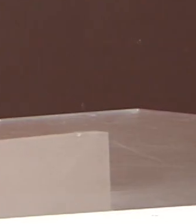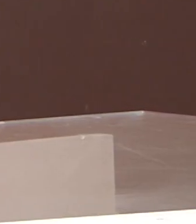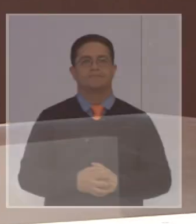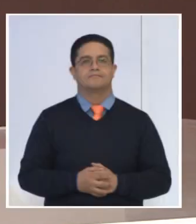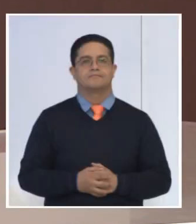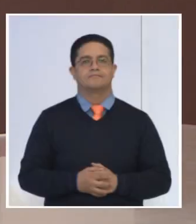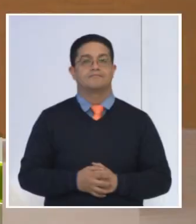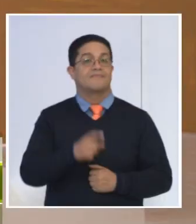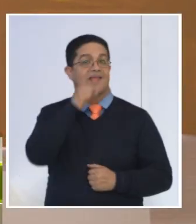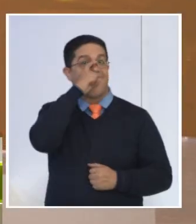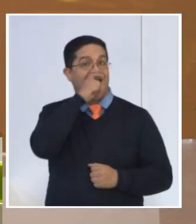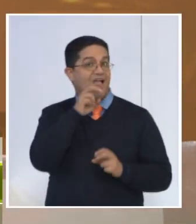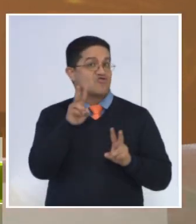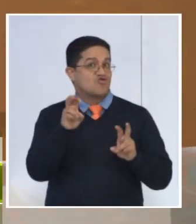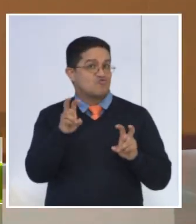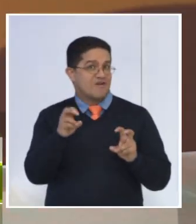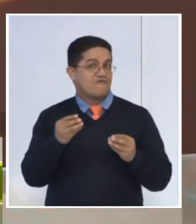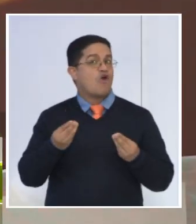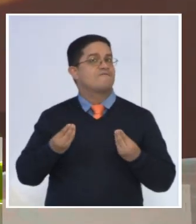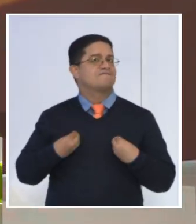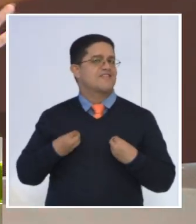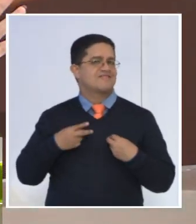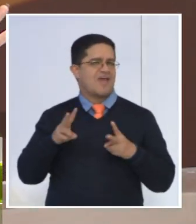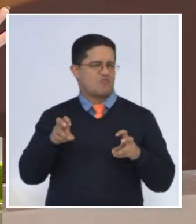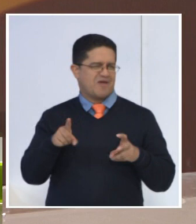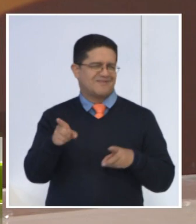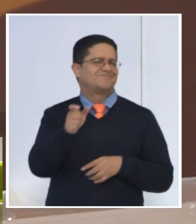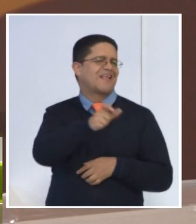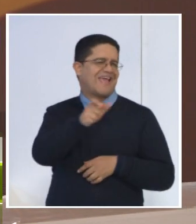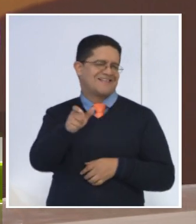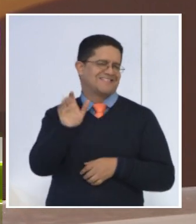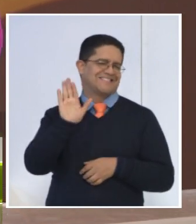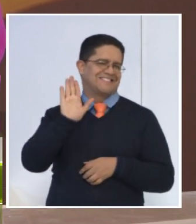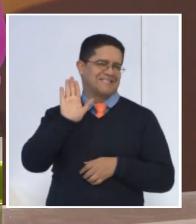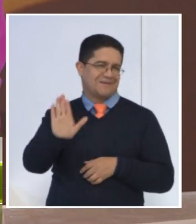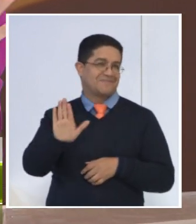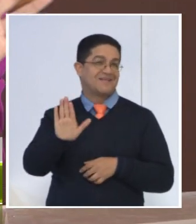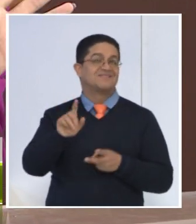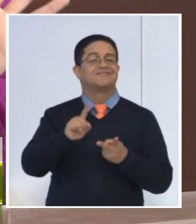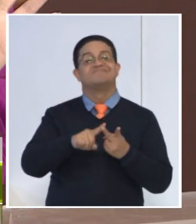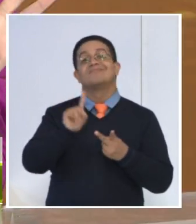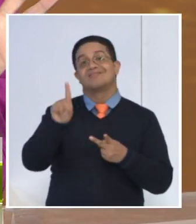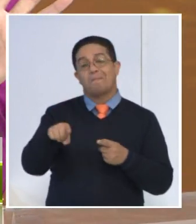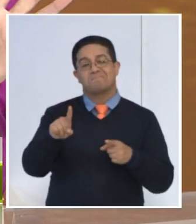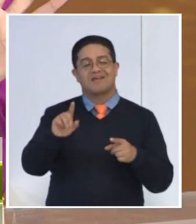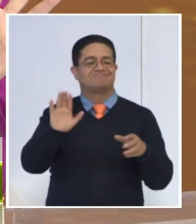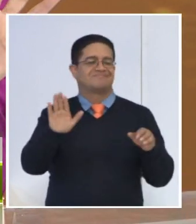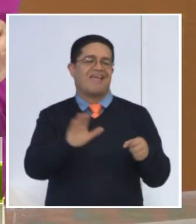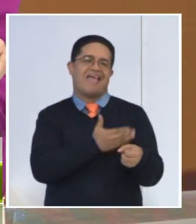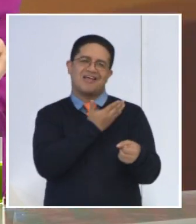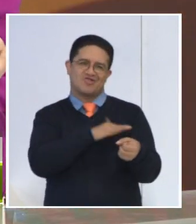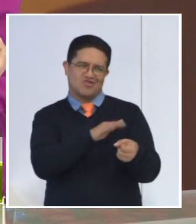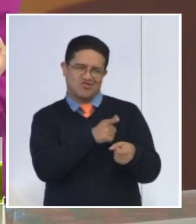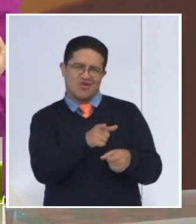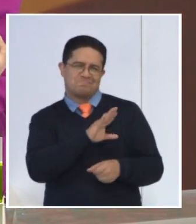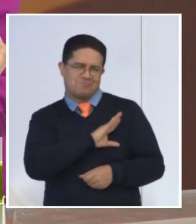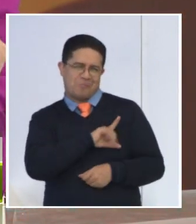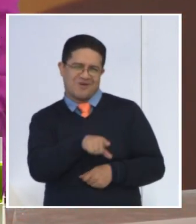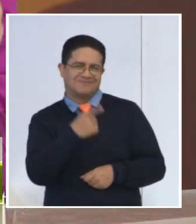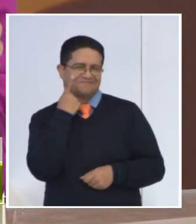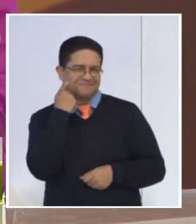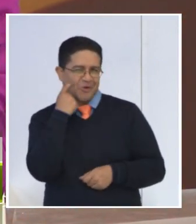Año nuevo, vida nueva, siempre escuchamos este tipo de frases, incluso acuñadas, algunas letras de canciones muy sonadas durante época